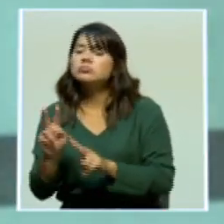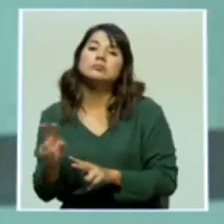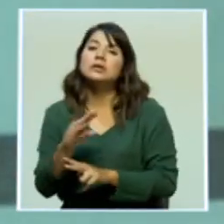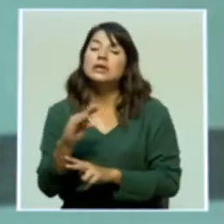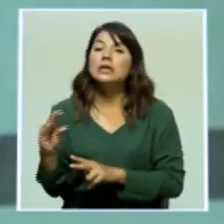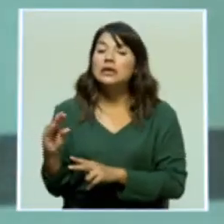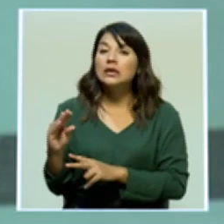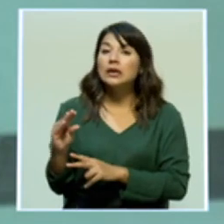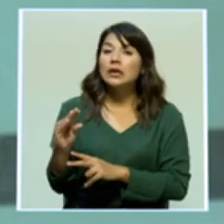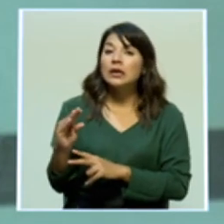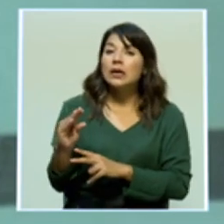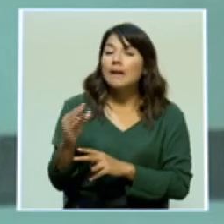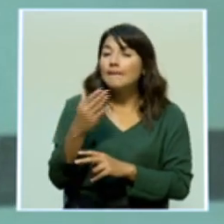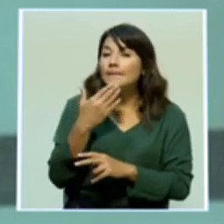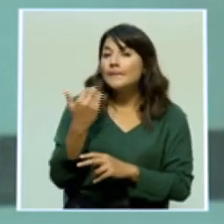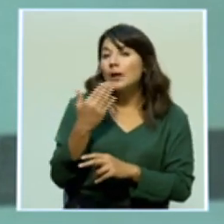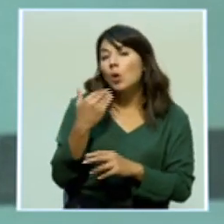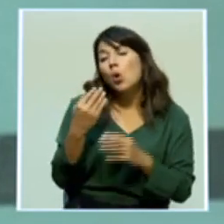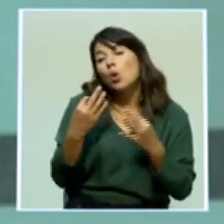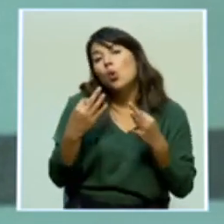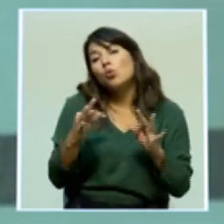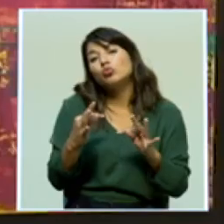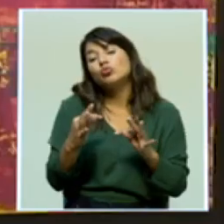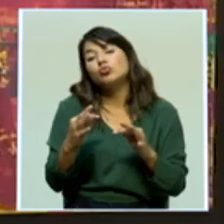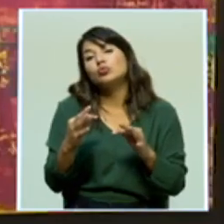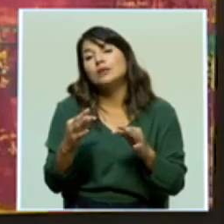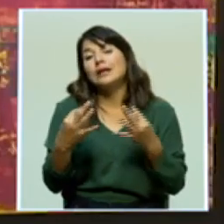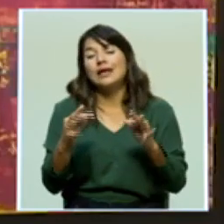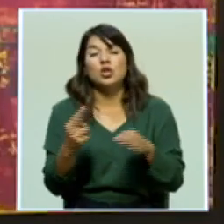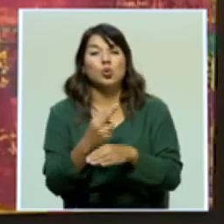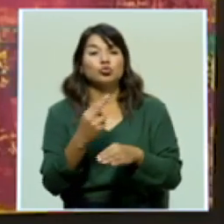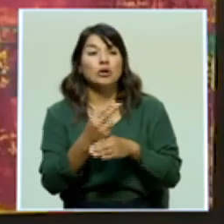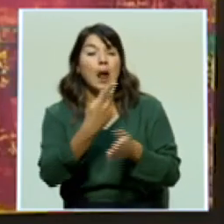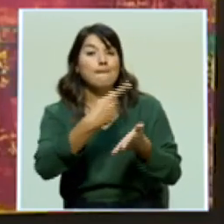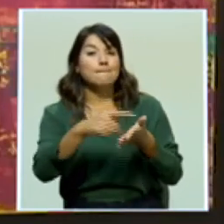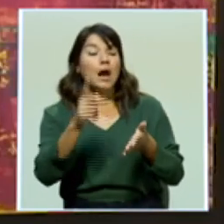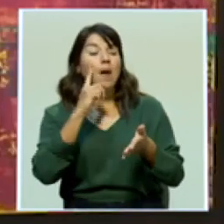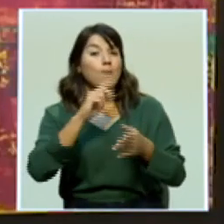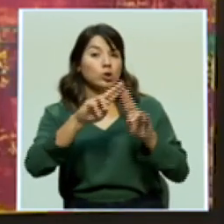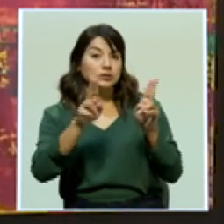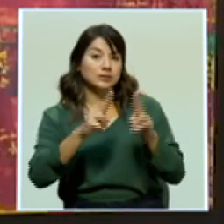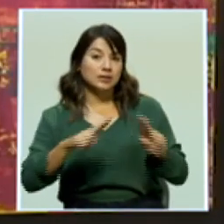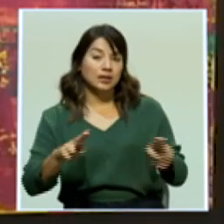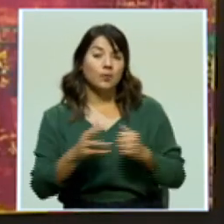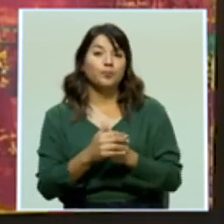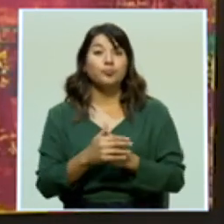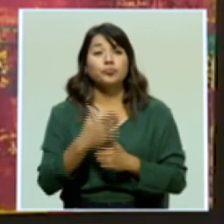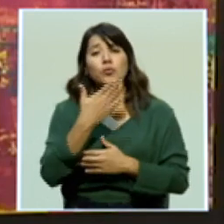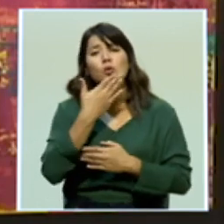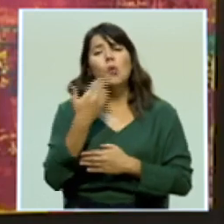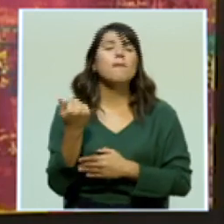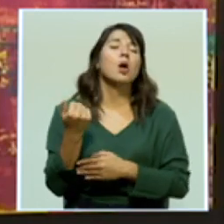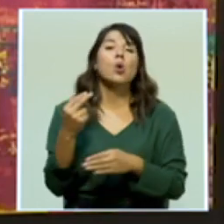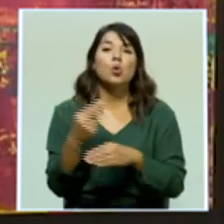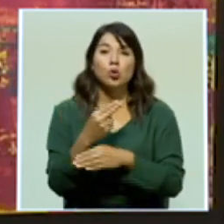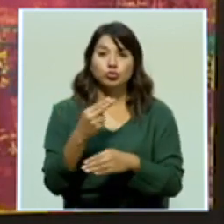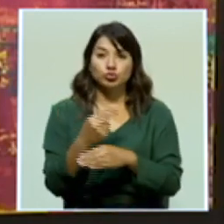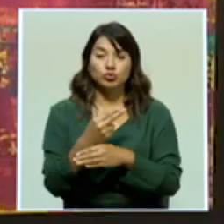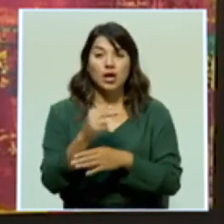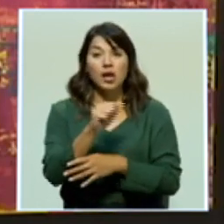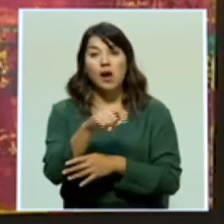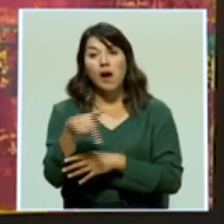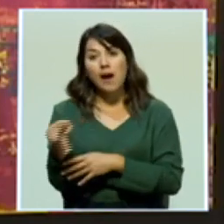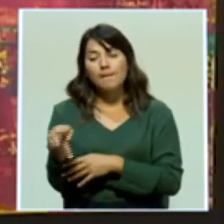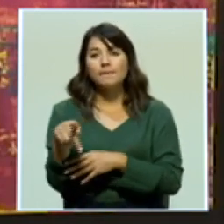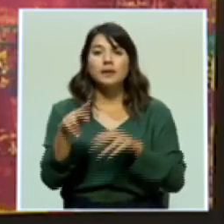que utilicen métodos virtuales de pago. Lo más sano es usar otras plataformas electrónicas de los entidades financieras, pagar